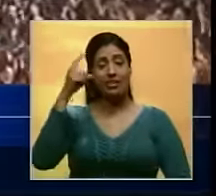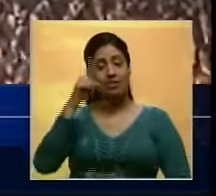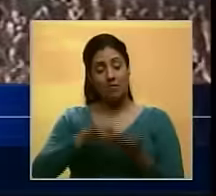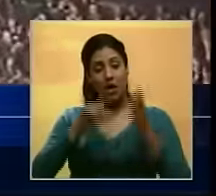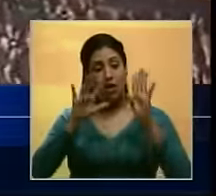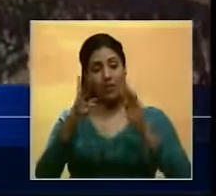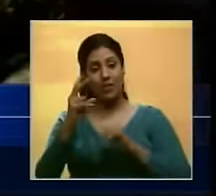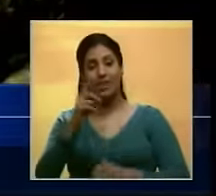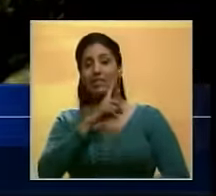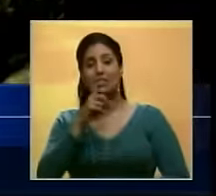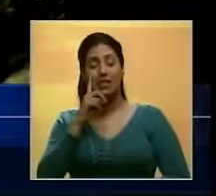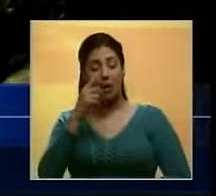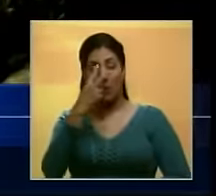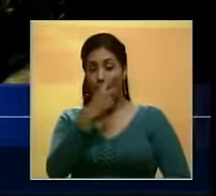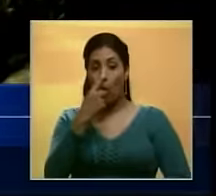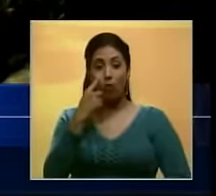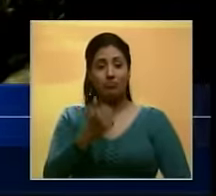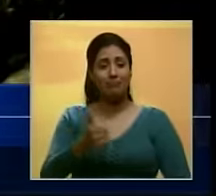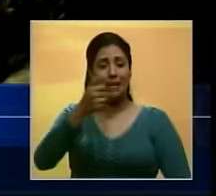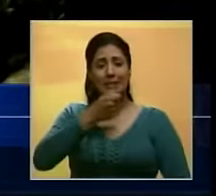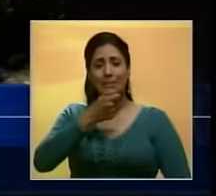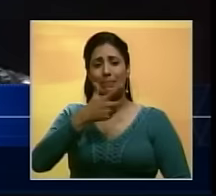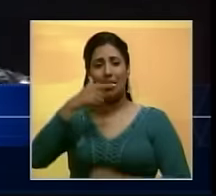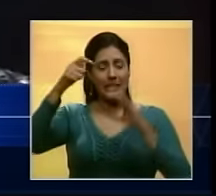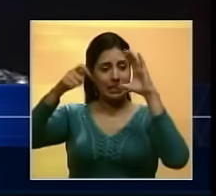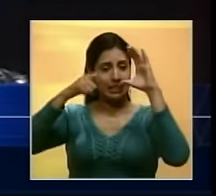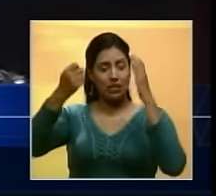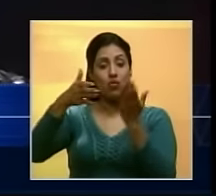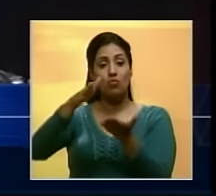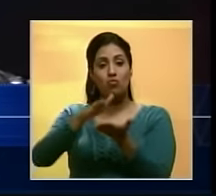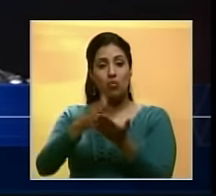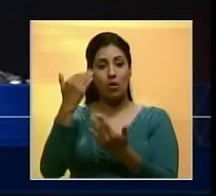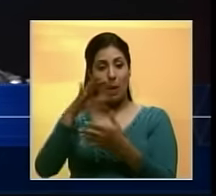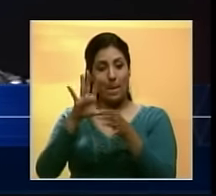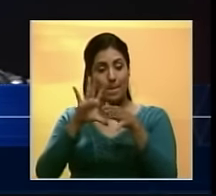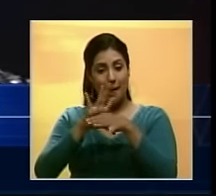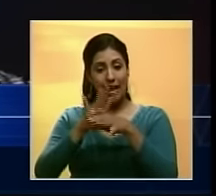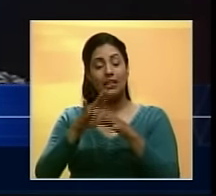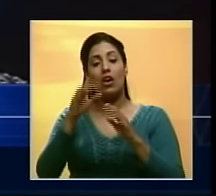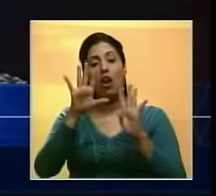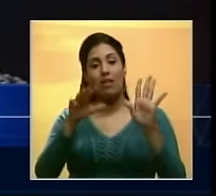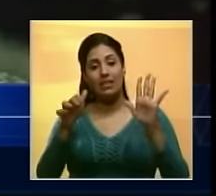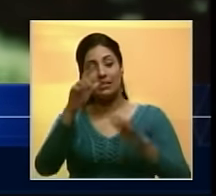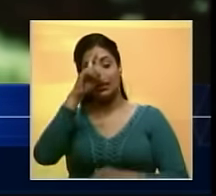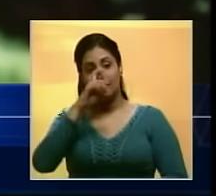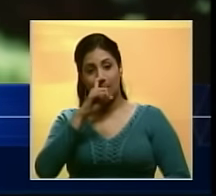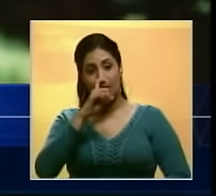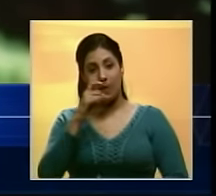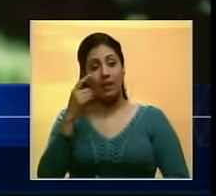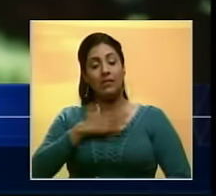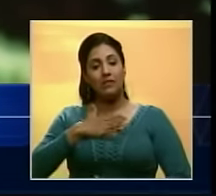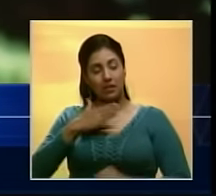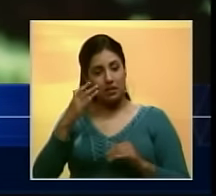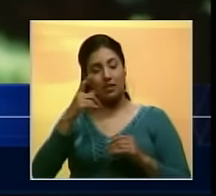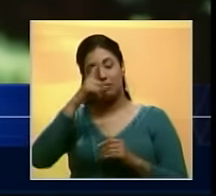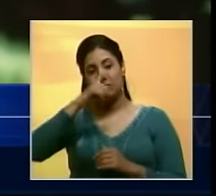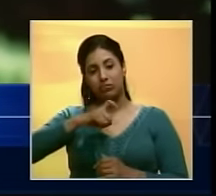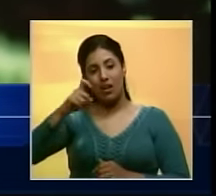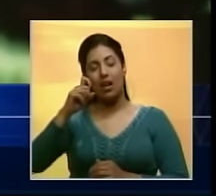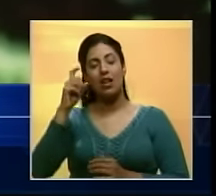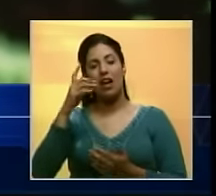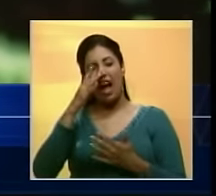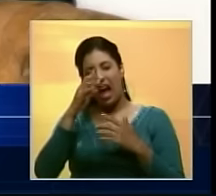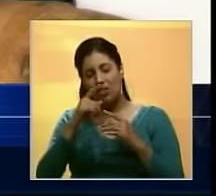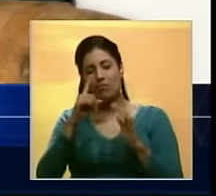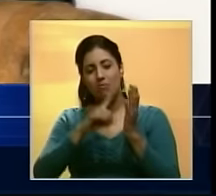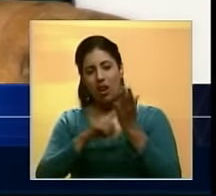Conocida como los ojos más bellos del cine galo Falleció este martes a los 96 años de edad Alcanzó la celebridad a finales